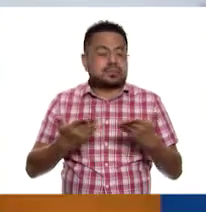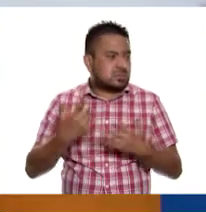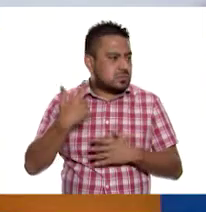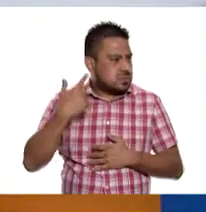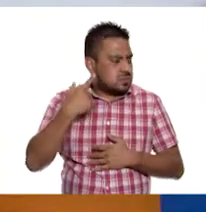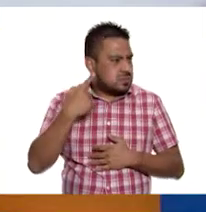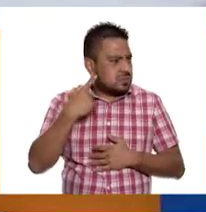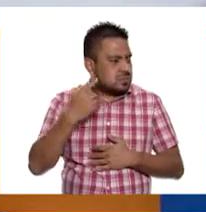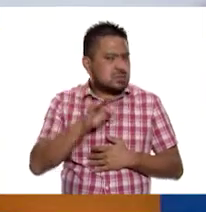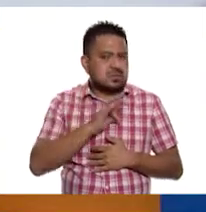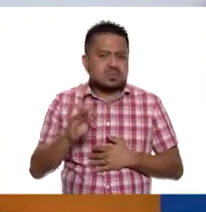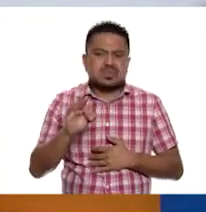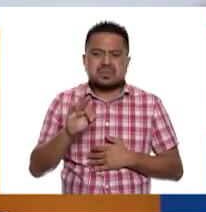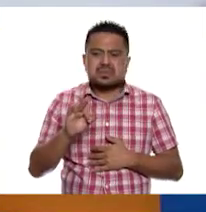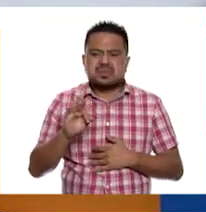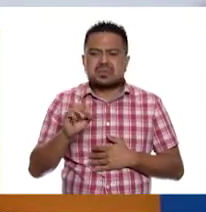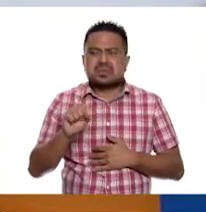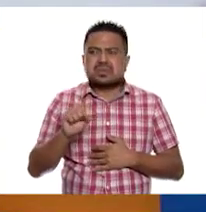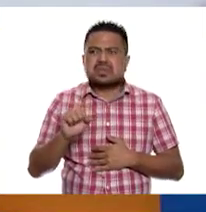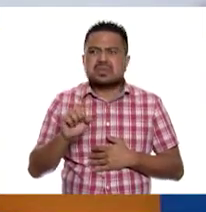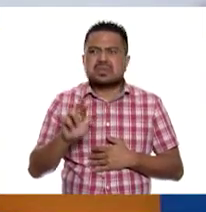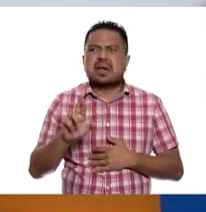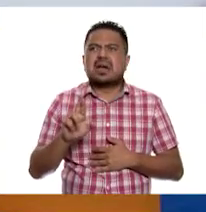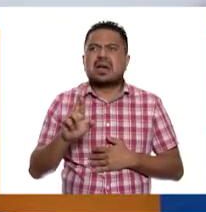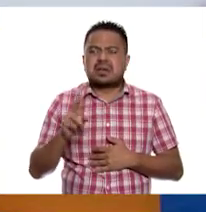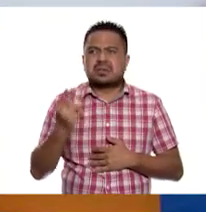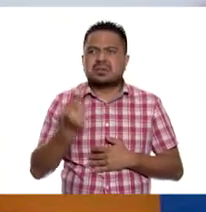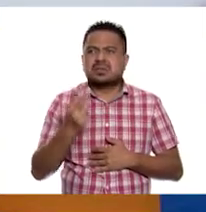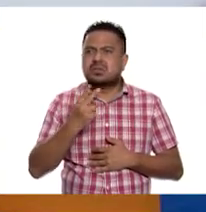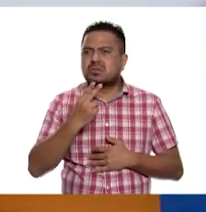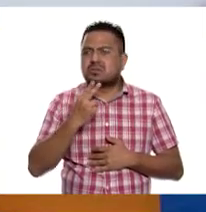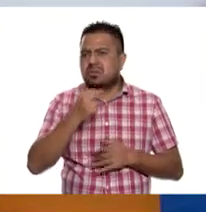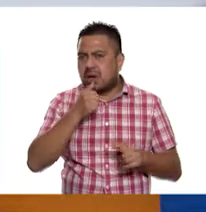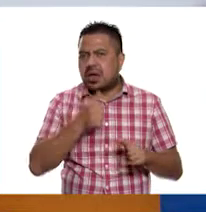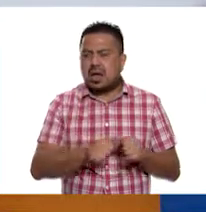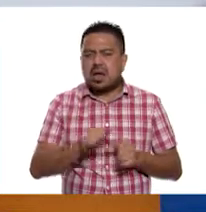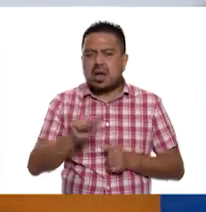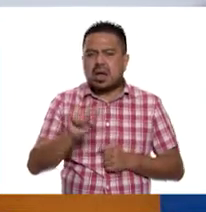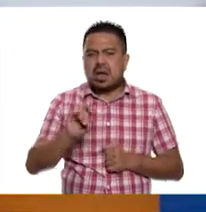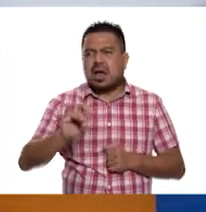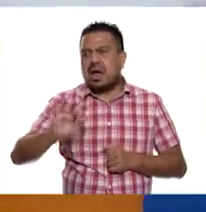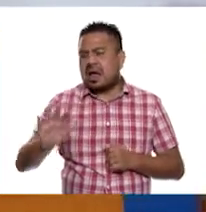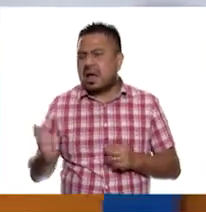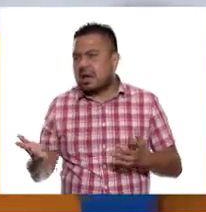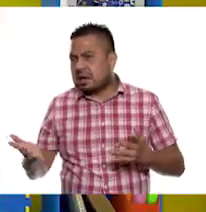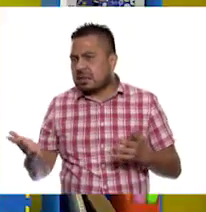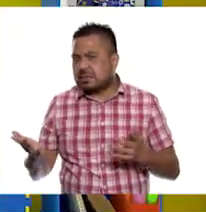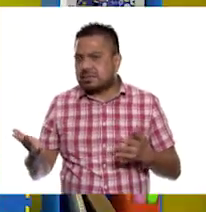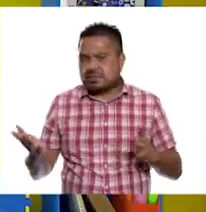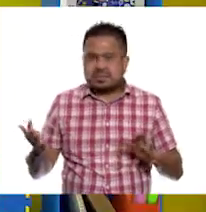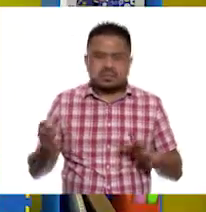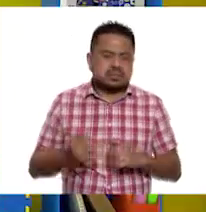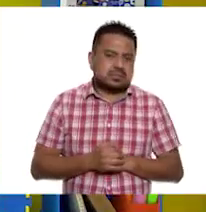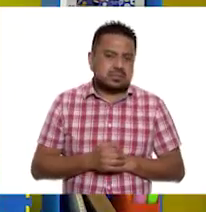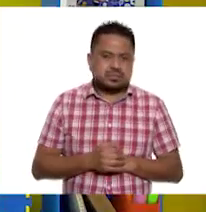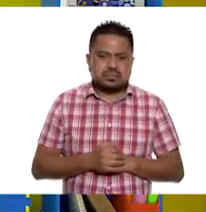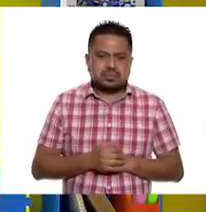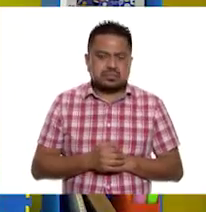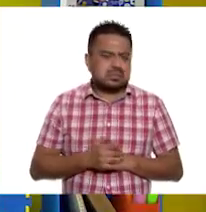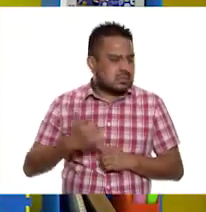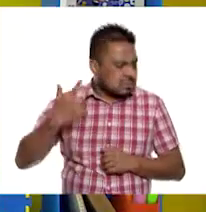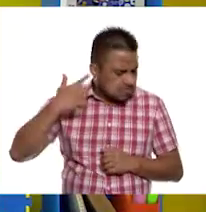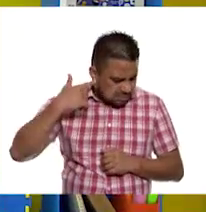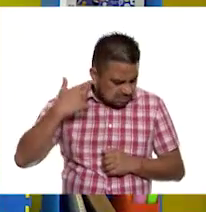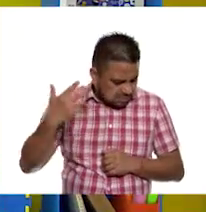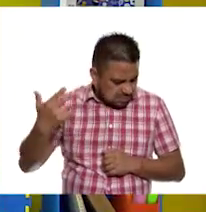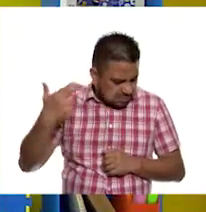suene ser, necesitamos una boca. Exactamente, a cual nos referimos, para que suene